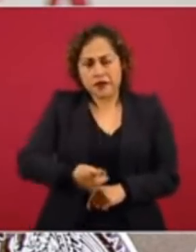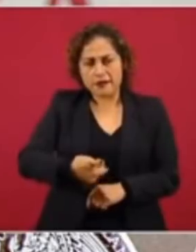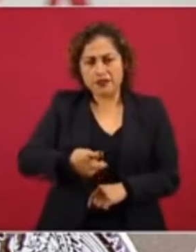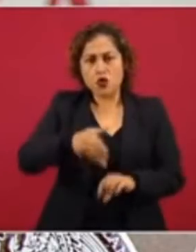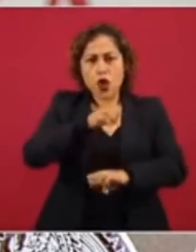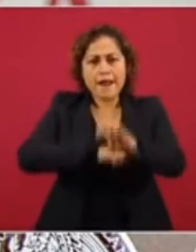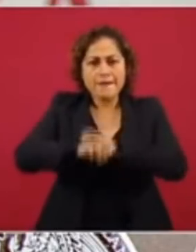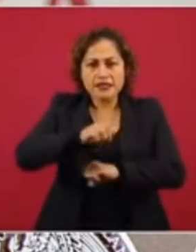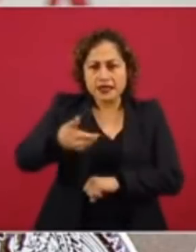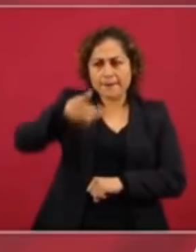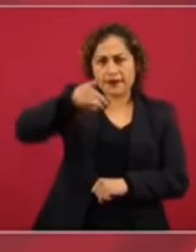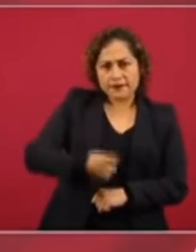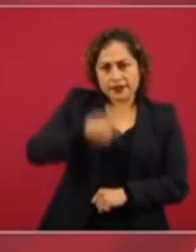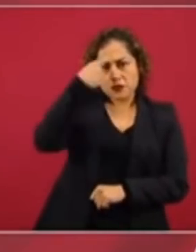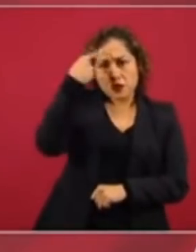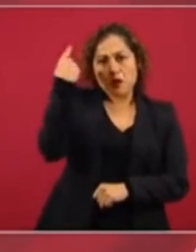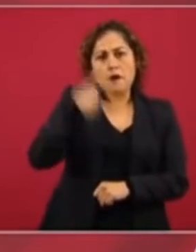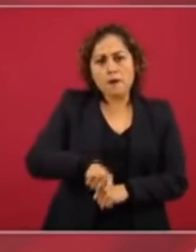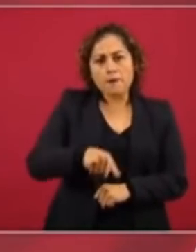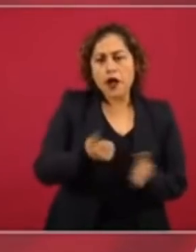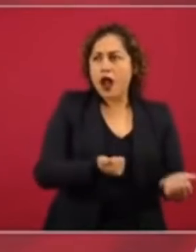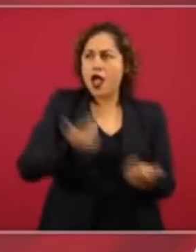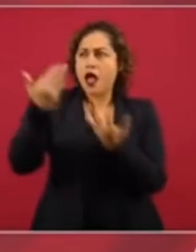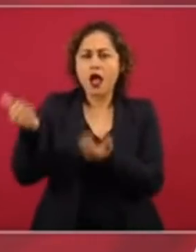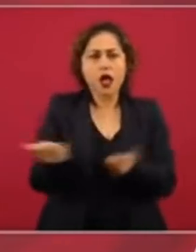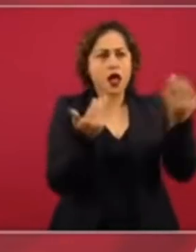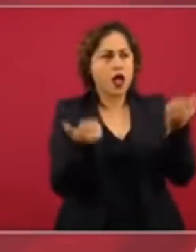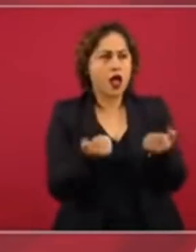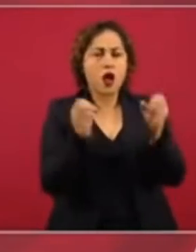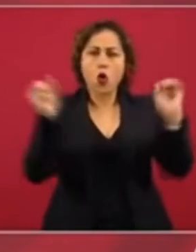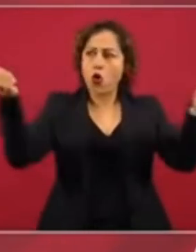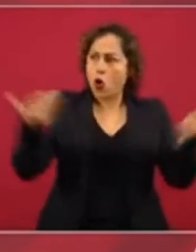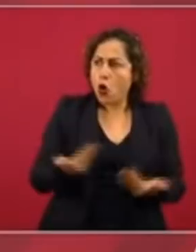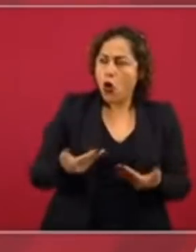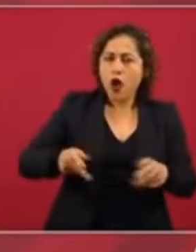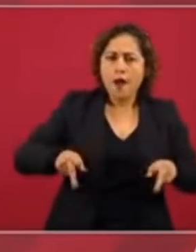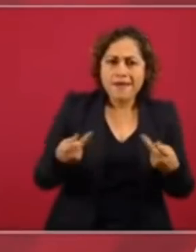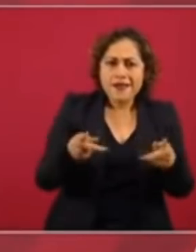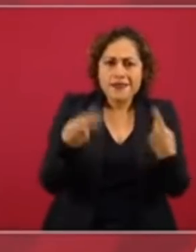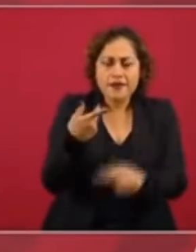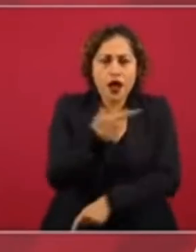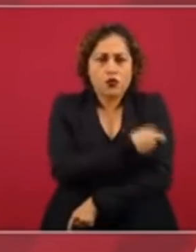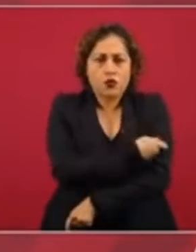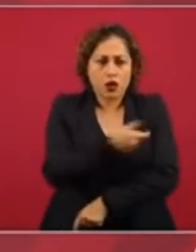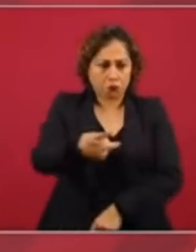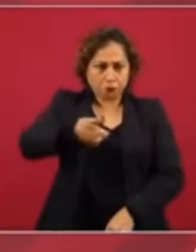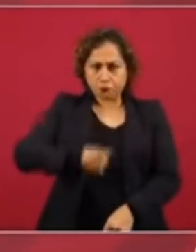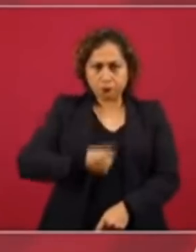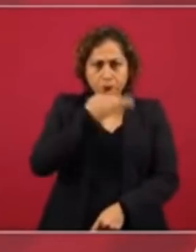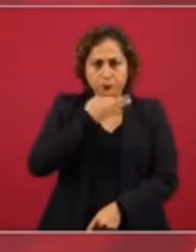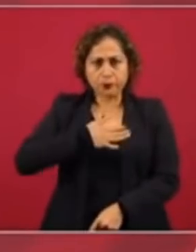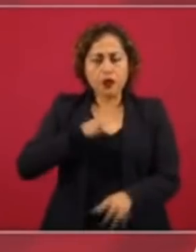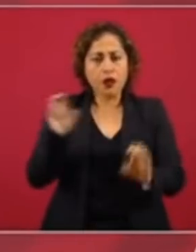votaron en contra de los programas sociales que hoy ya están en la Constitución. Estos